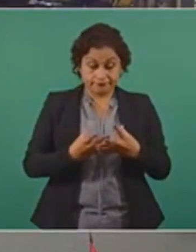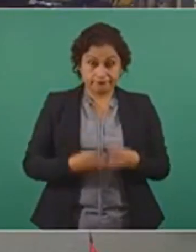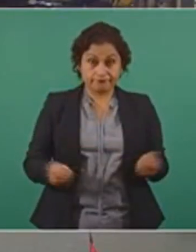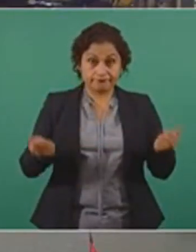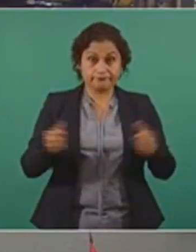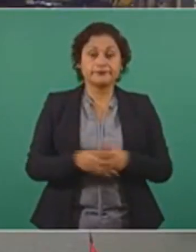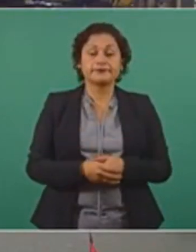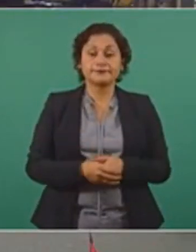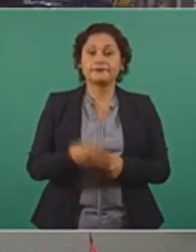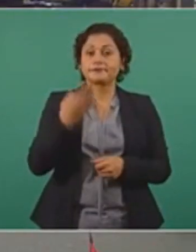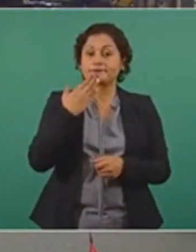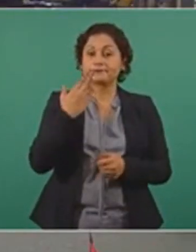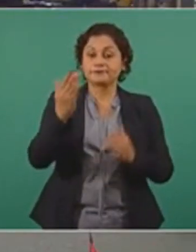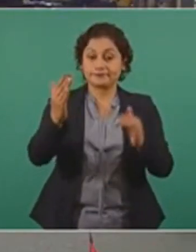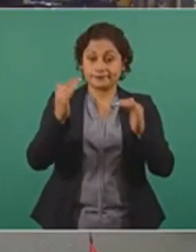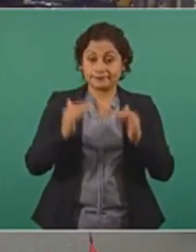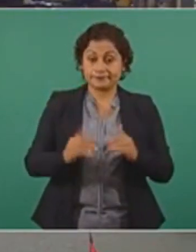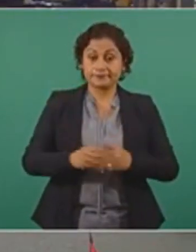Muy bien.